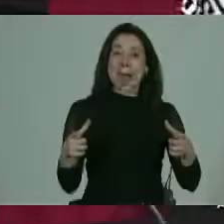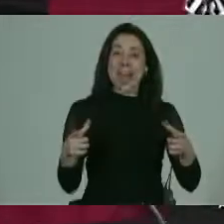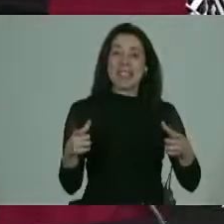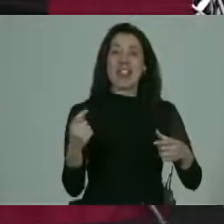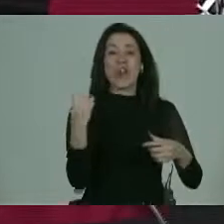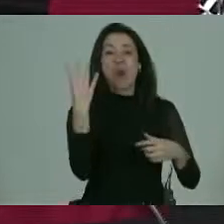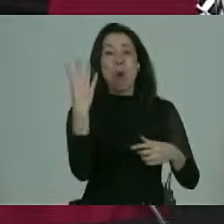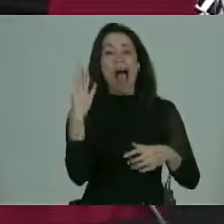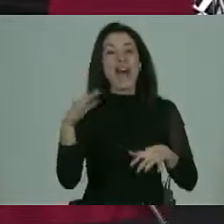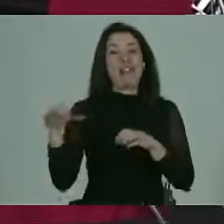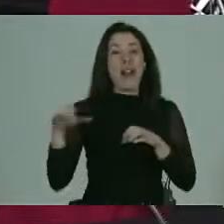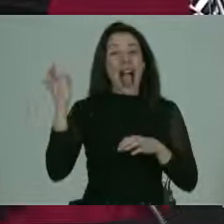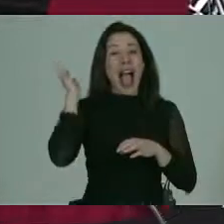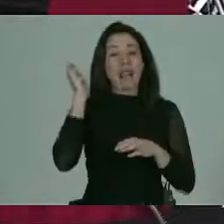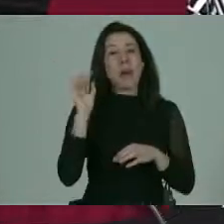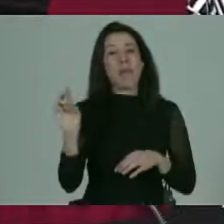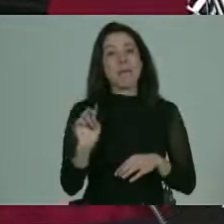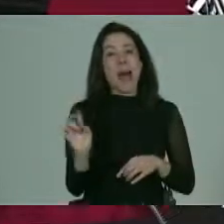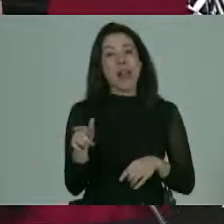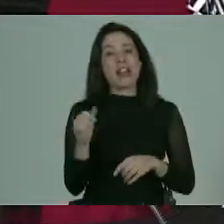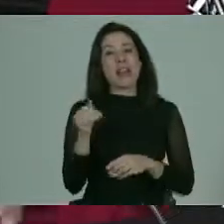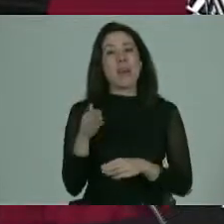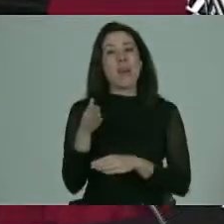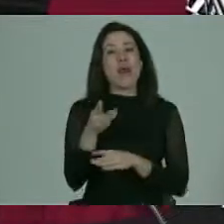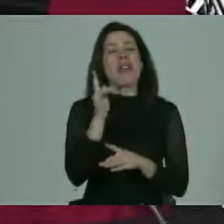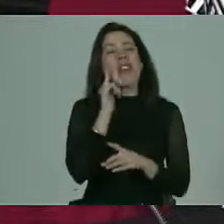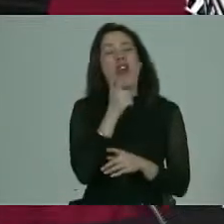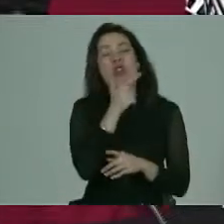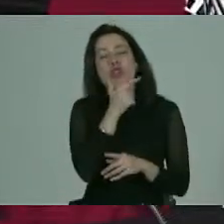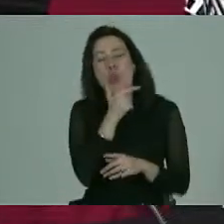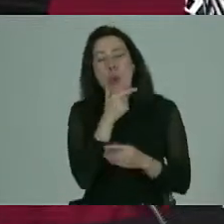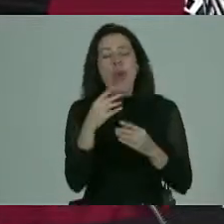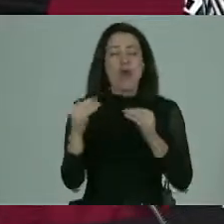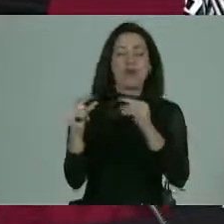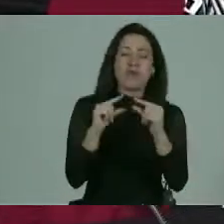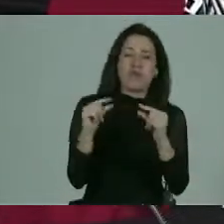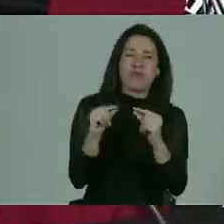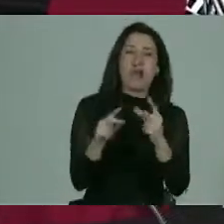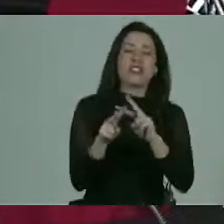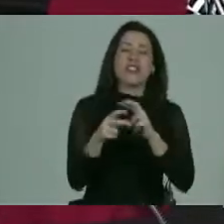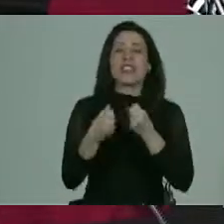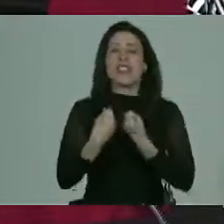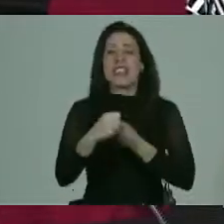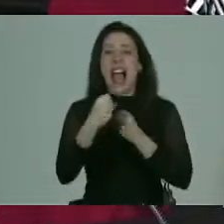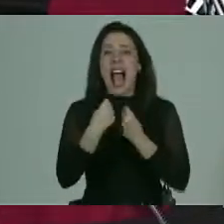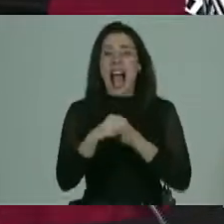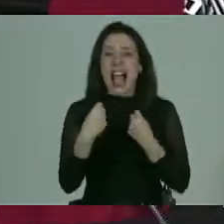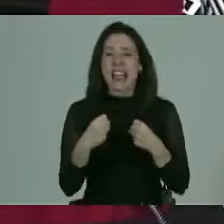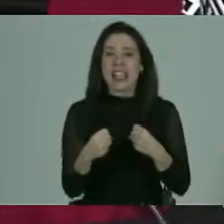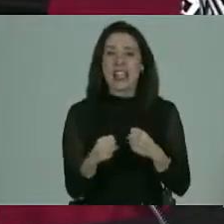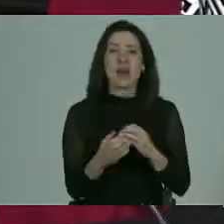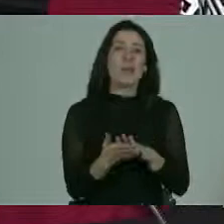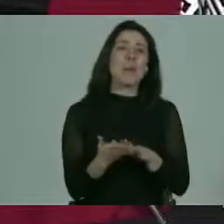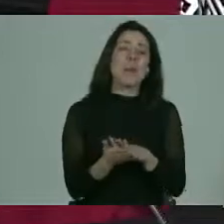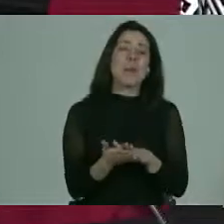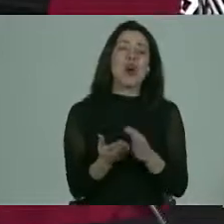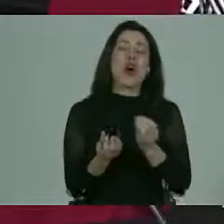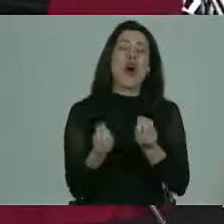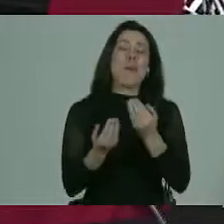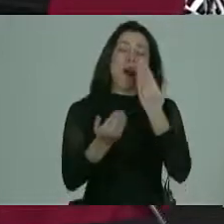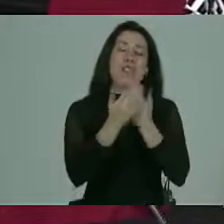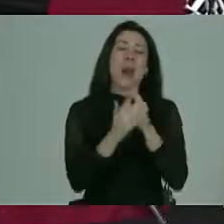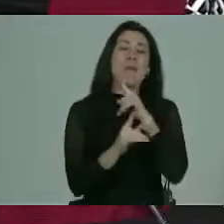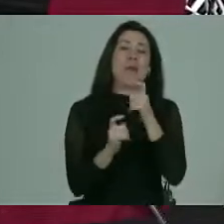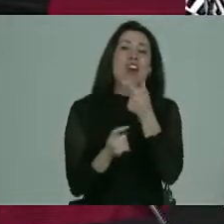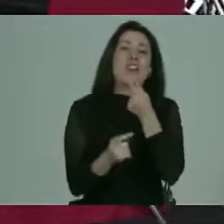comillas en cuatro sesiones para los papás donde podían traer sus dudas se discutieron hicimos talleres de cosas prácticas por ejemplo cómo enfrentar